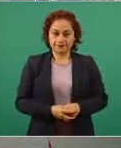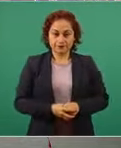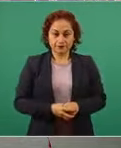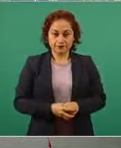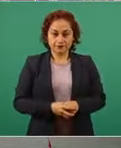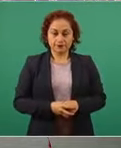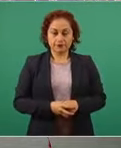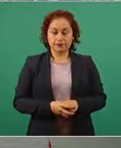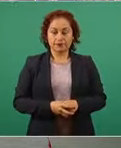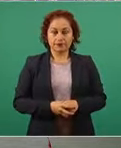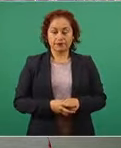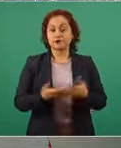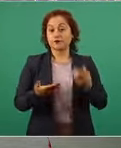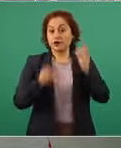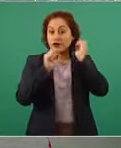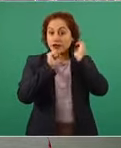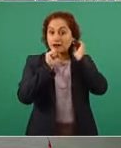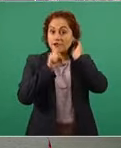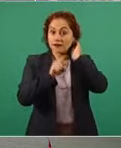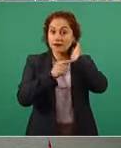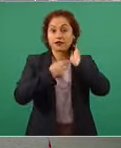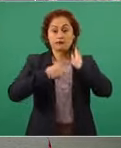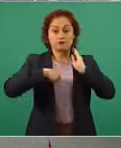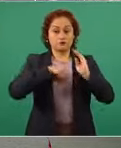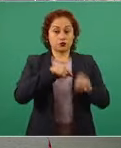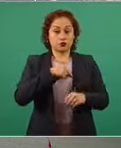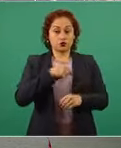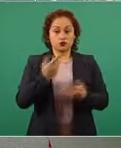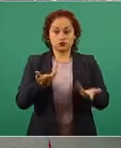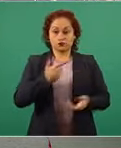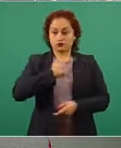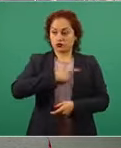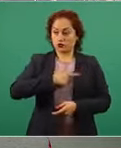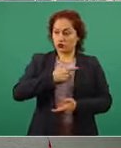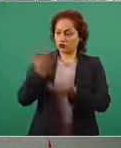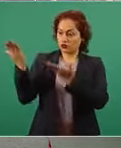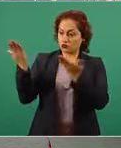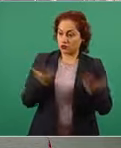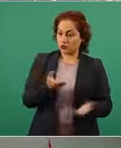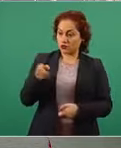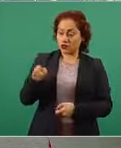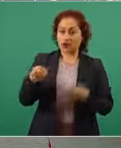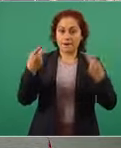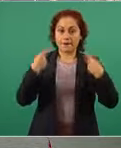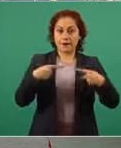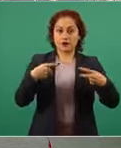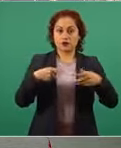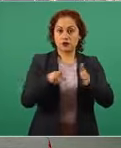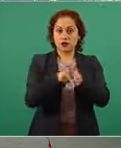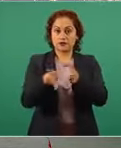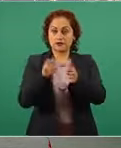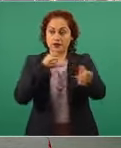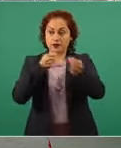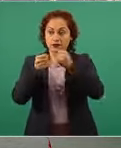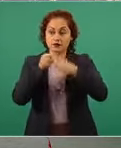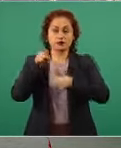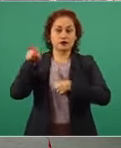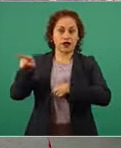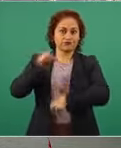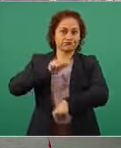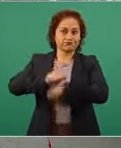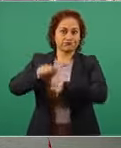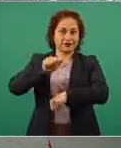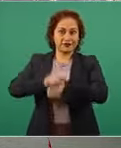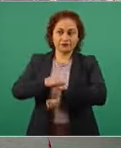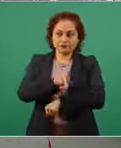Nos da también mucho gusto que estén periodistas argentinos, mujeres y hombres, de modo